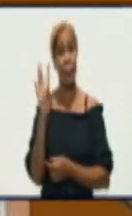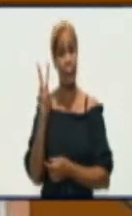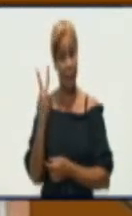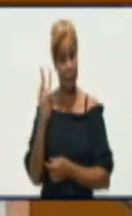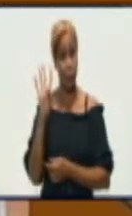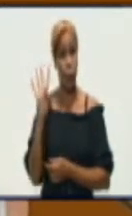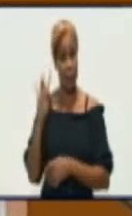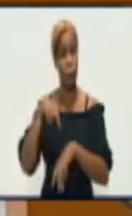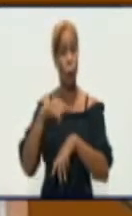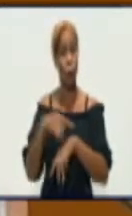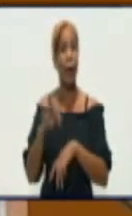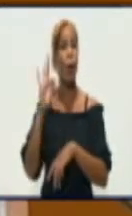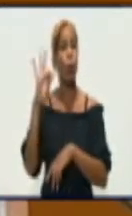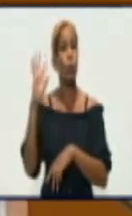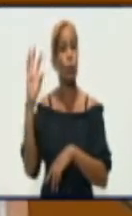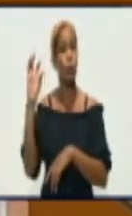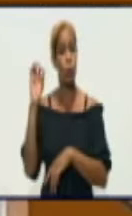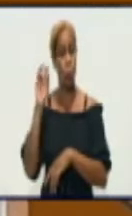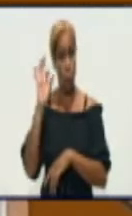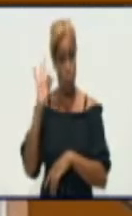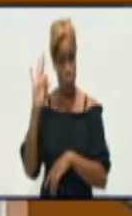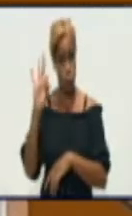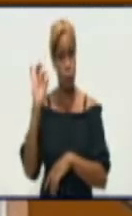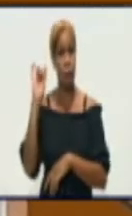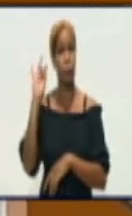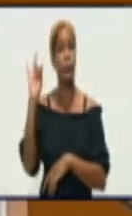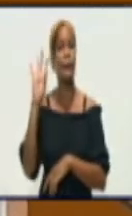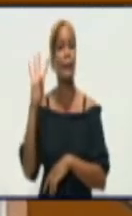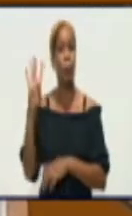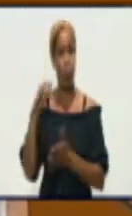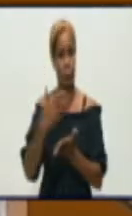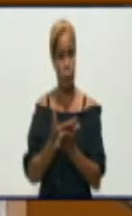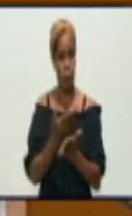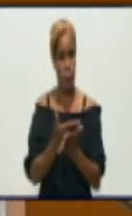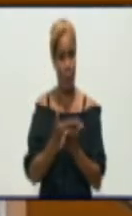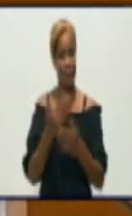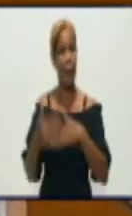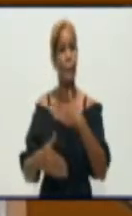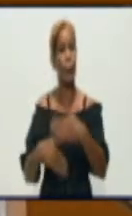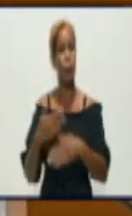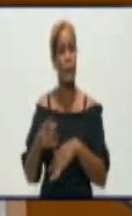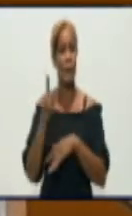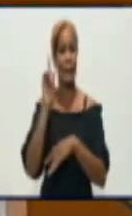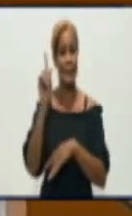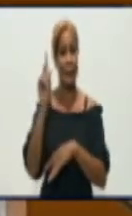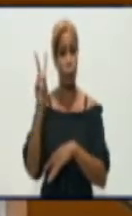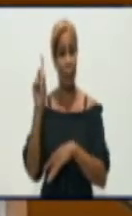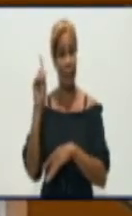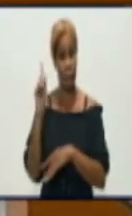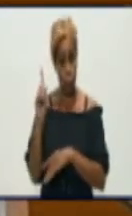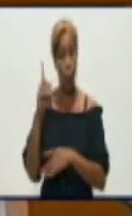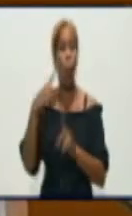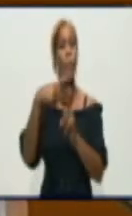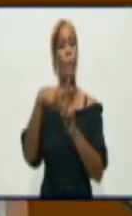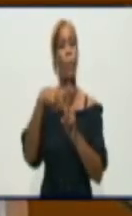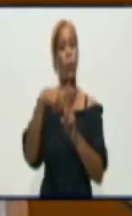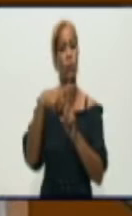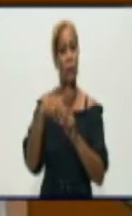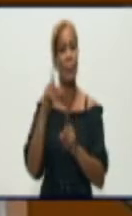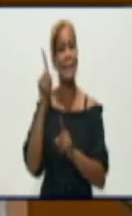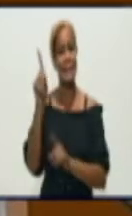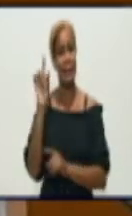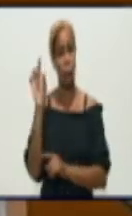horas de las 874 muestras procesadas, de ellas 121 fueron positivas, 115